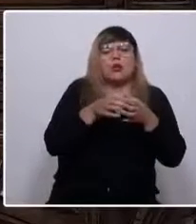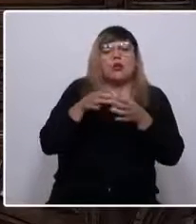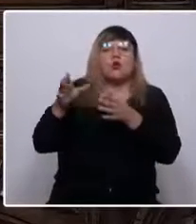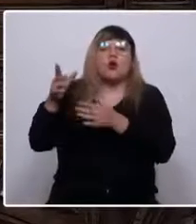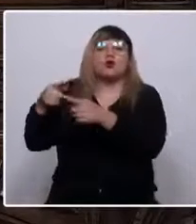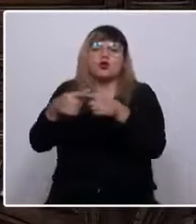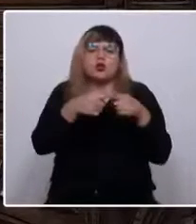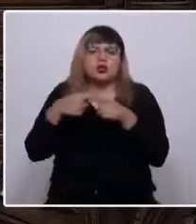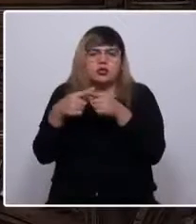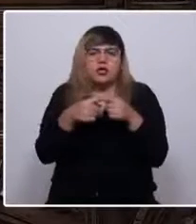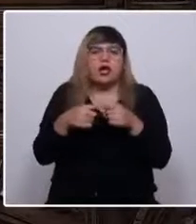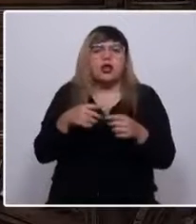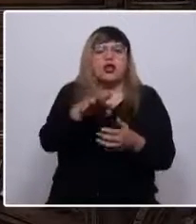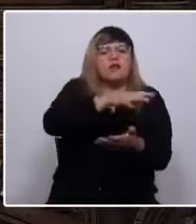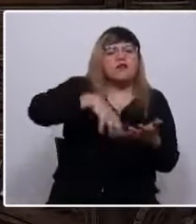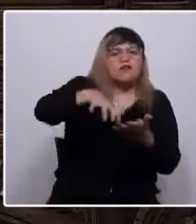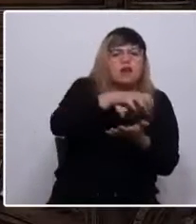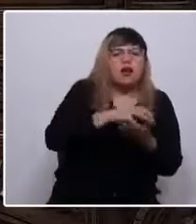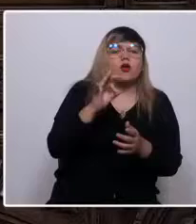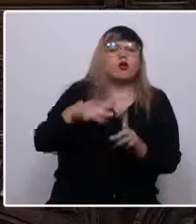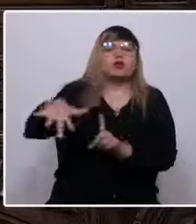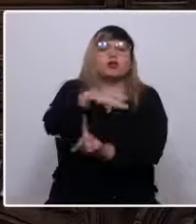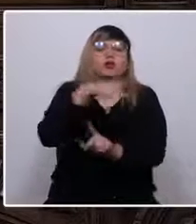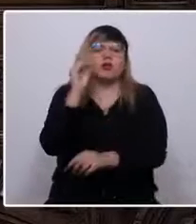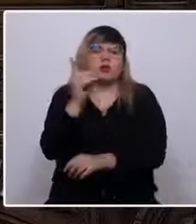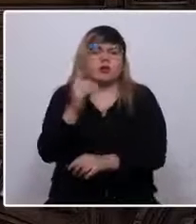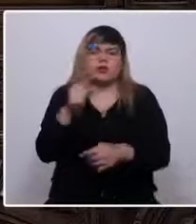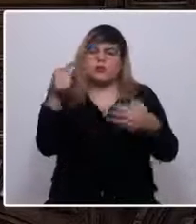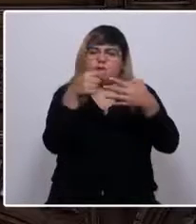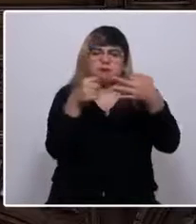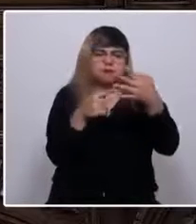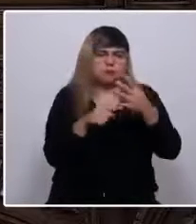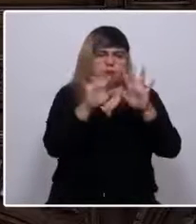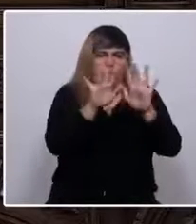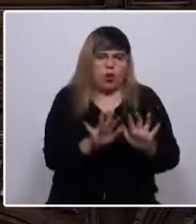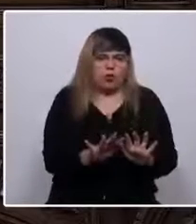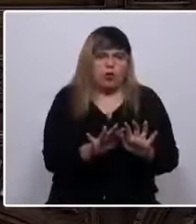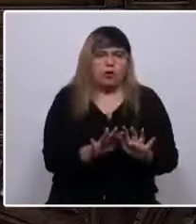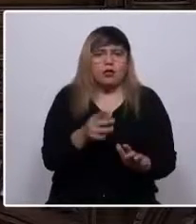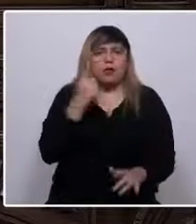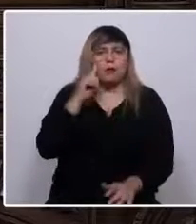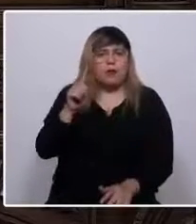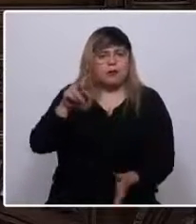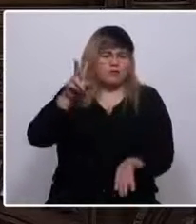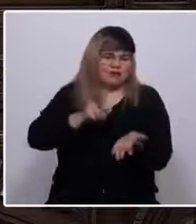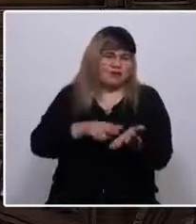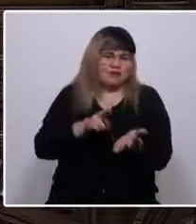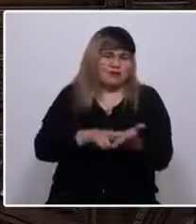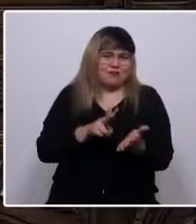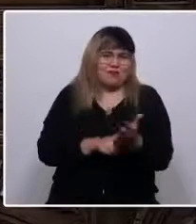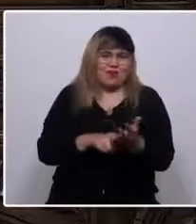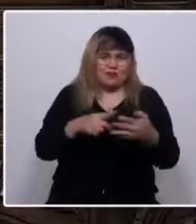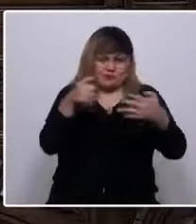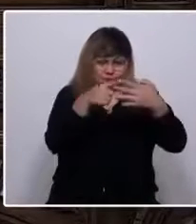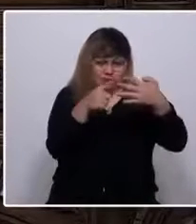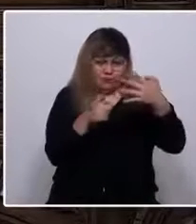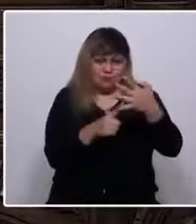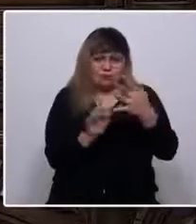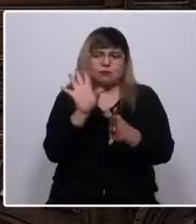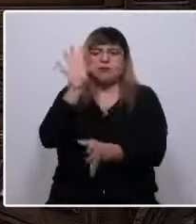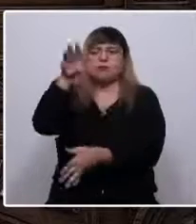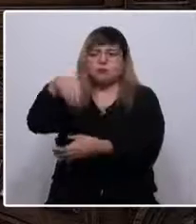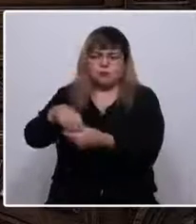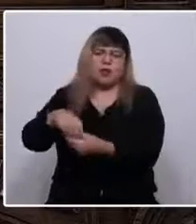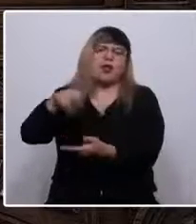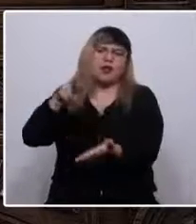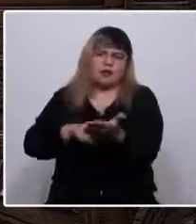o situación de discapacidad, entre otras cualidades. Pero lo cierto es que todas ellas pertenecen a la